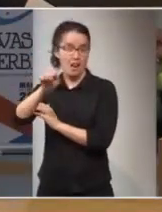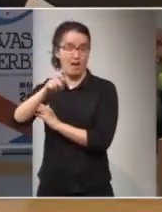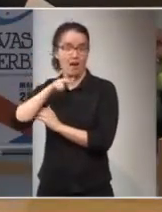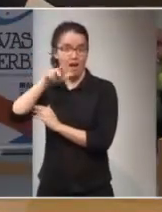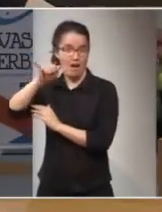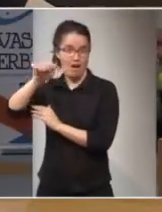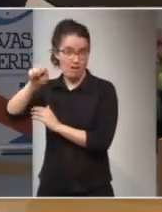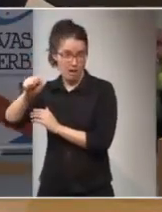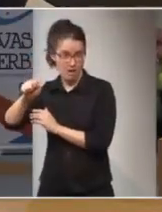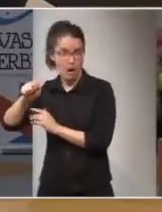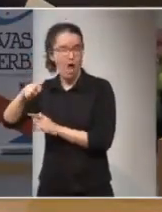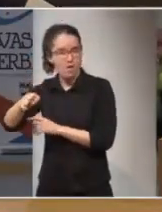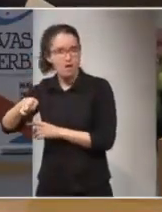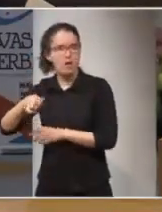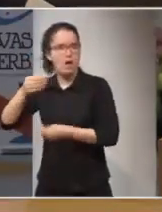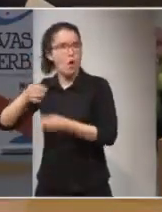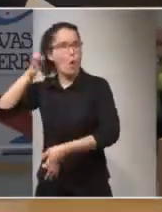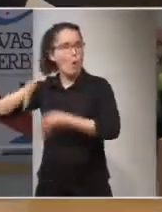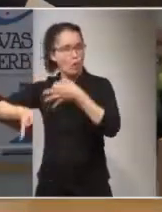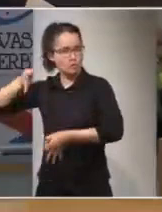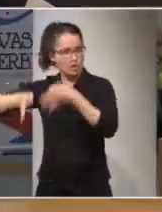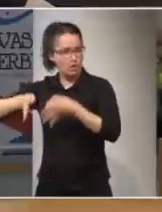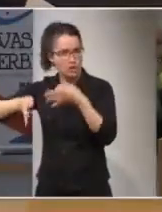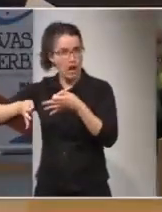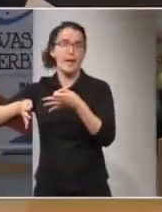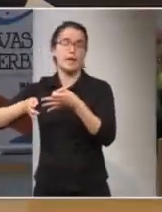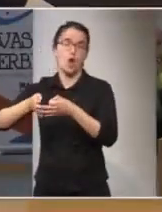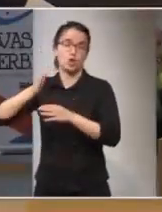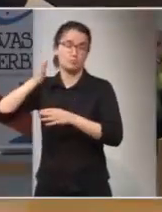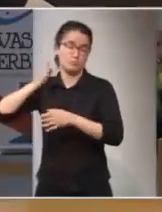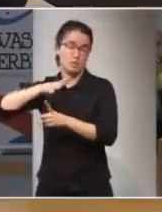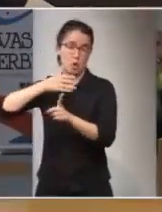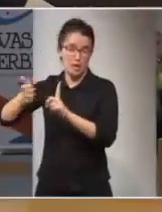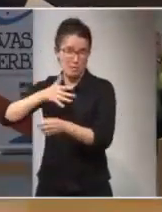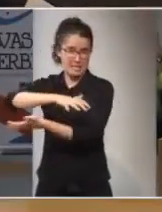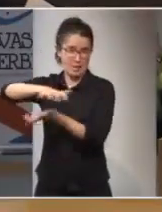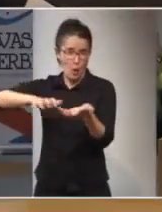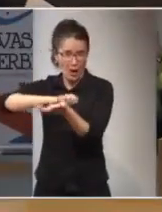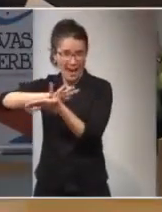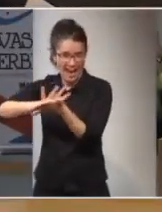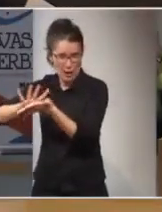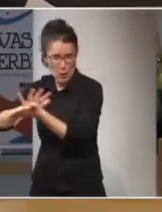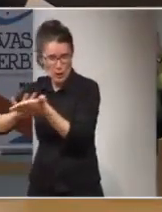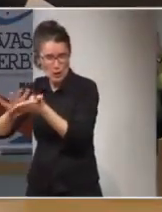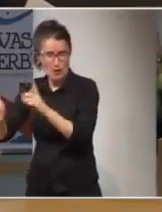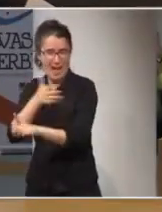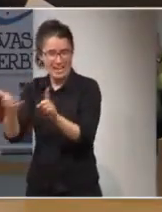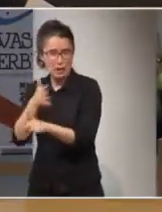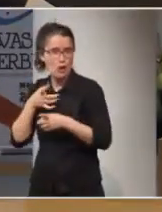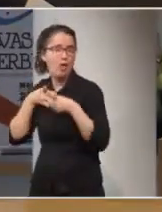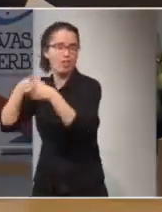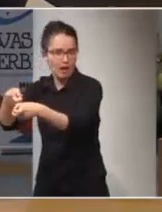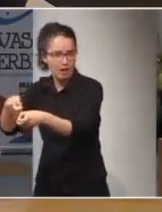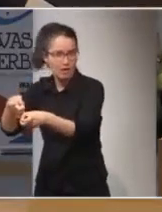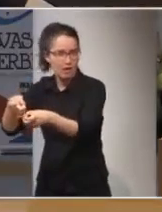imparte justicia en los crímenes de genocidio, lesa humanidad, de guerra y agresión. La jurisdicción